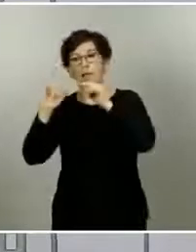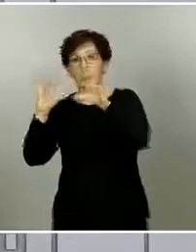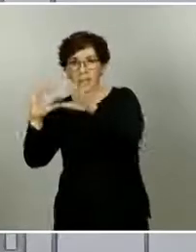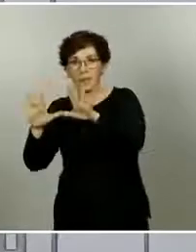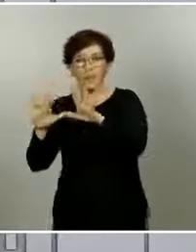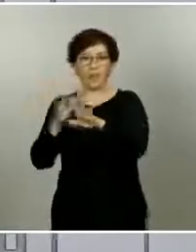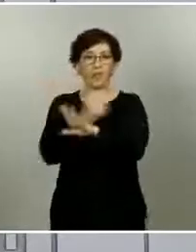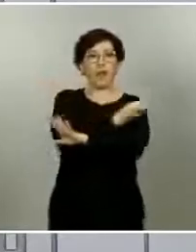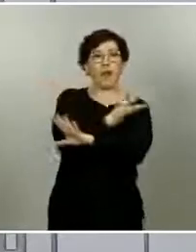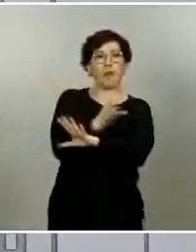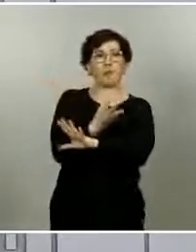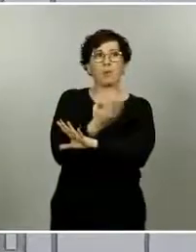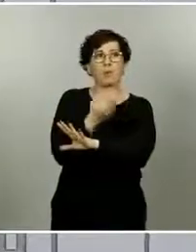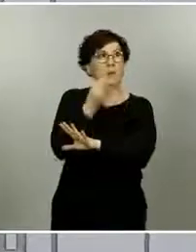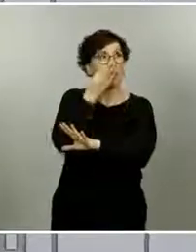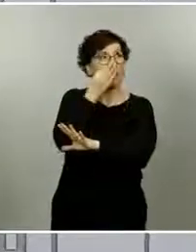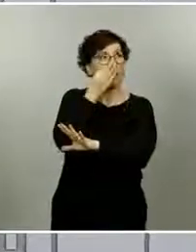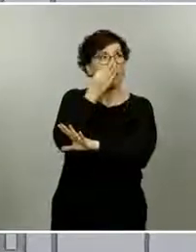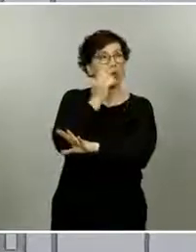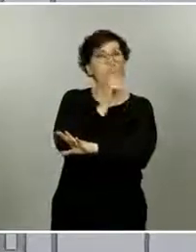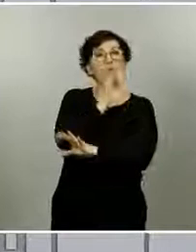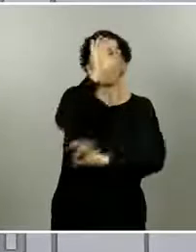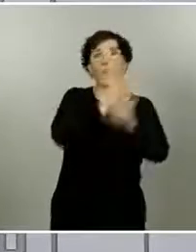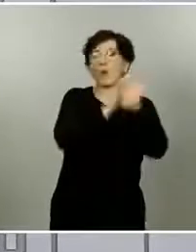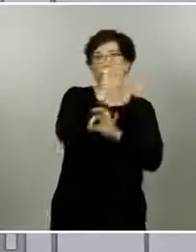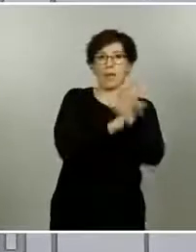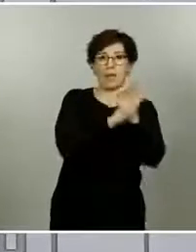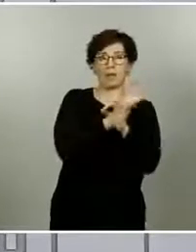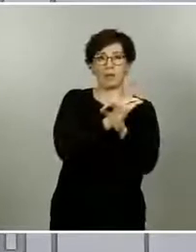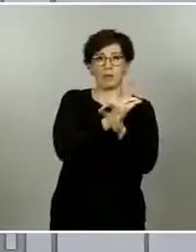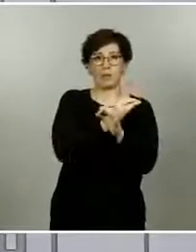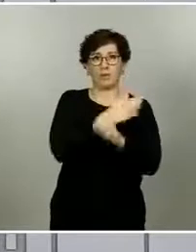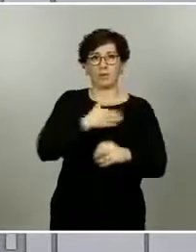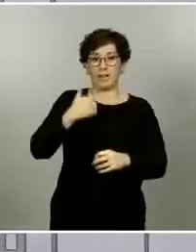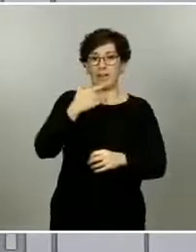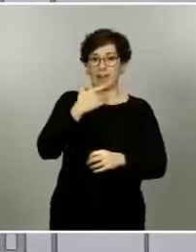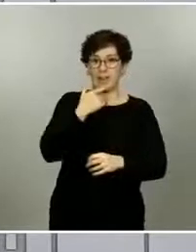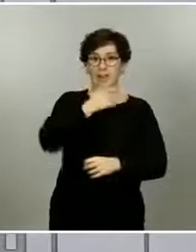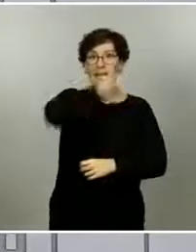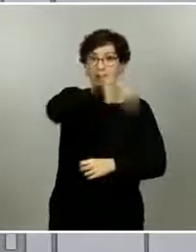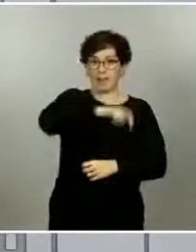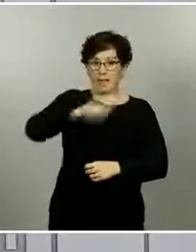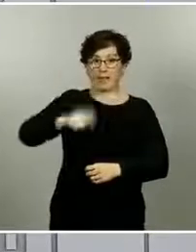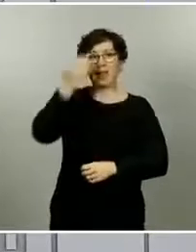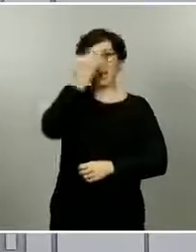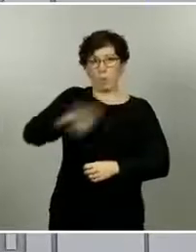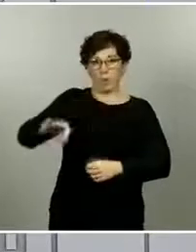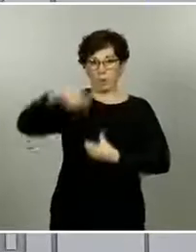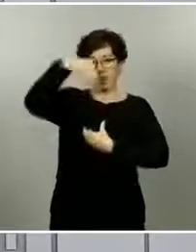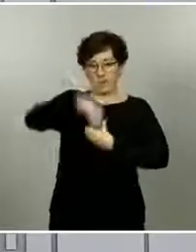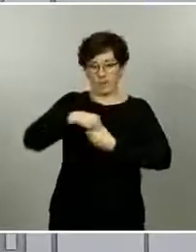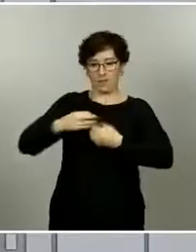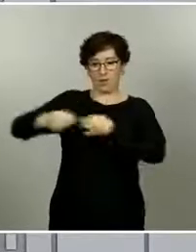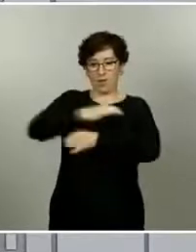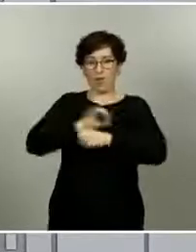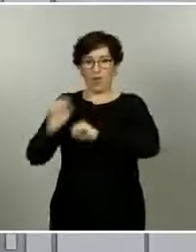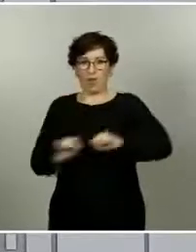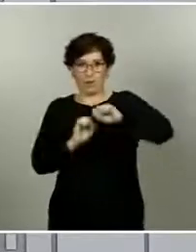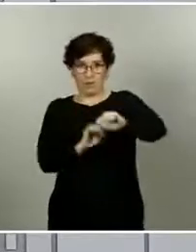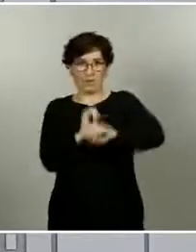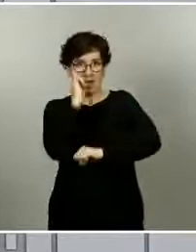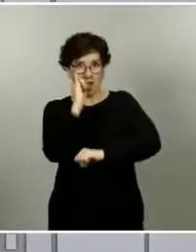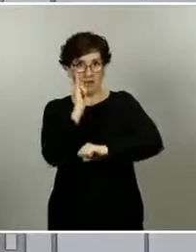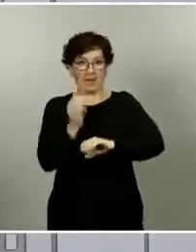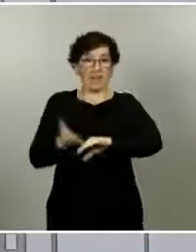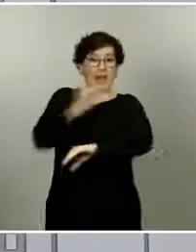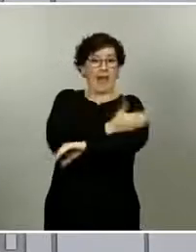poco más del 1% de seroprevalencia, es decir, de población con defensas contra el coronavirus, que han